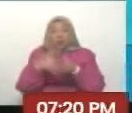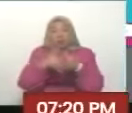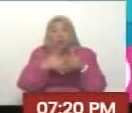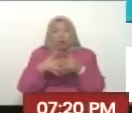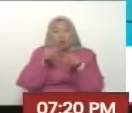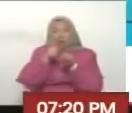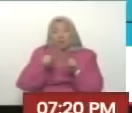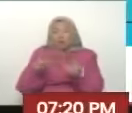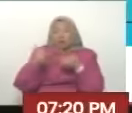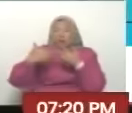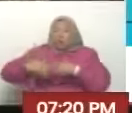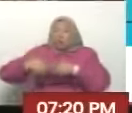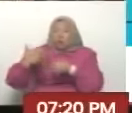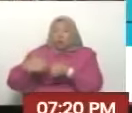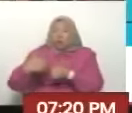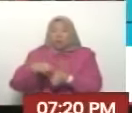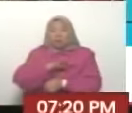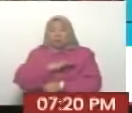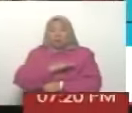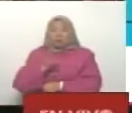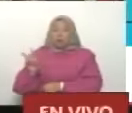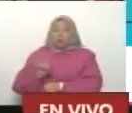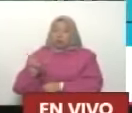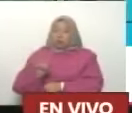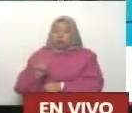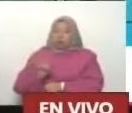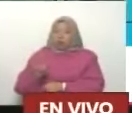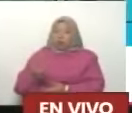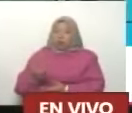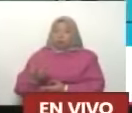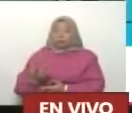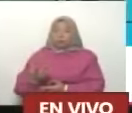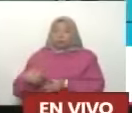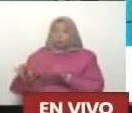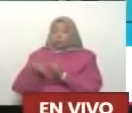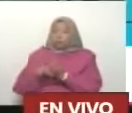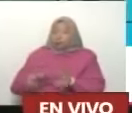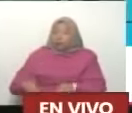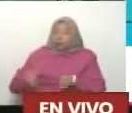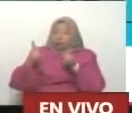al pretender gobernar nuestra industria petrolera a través de licencia